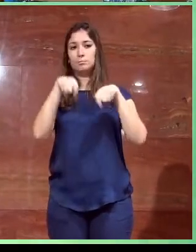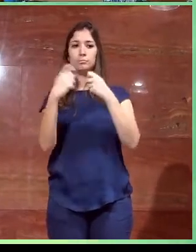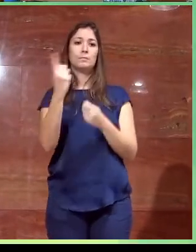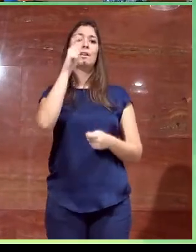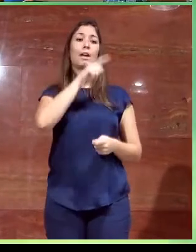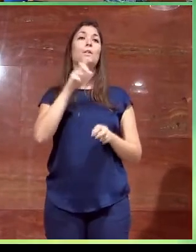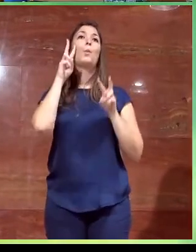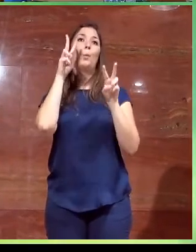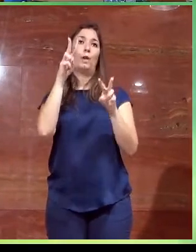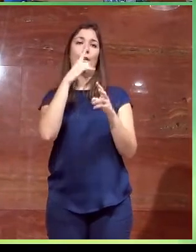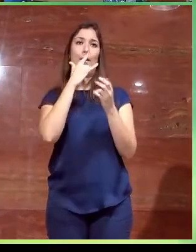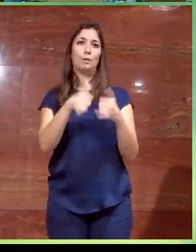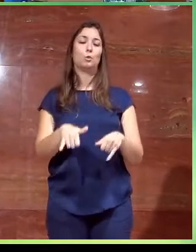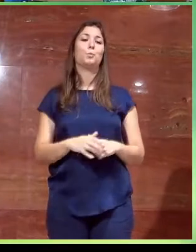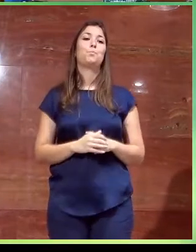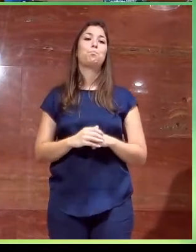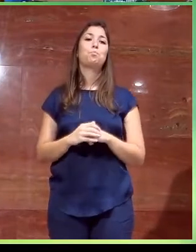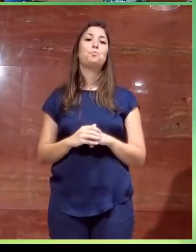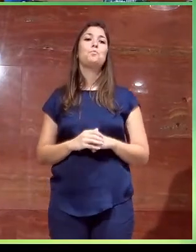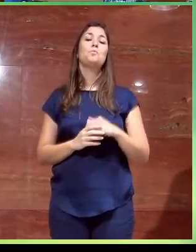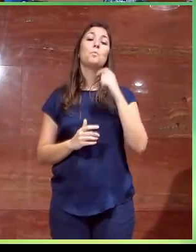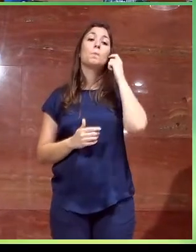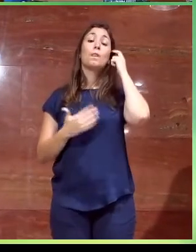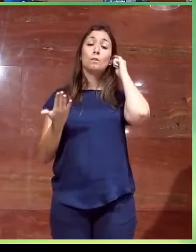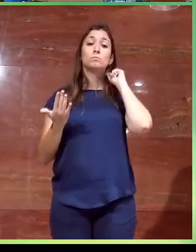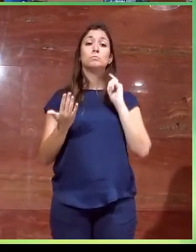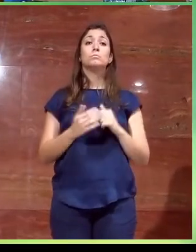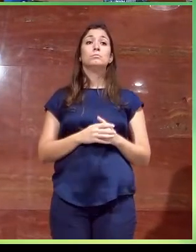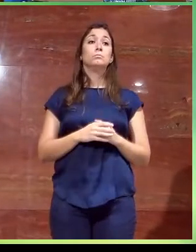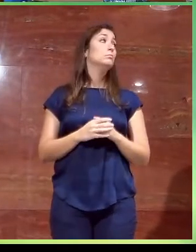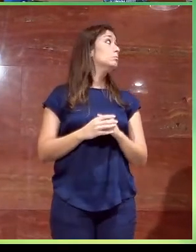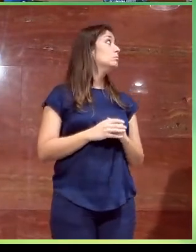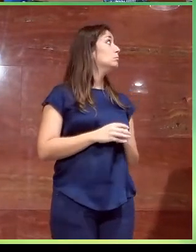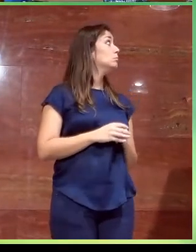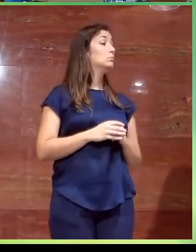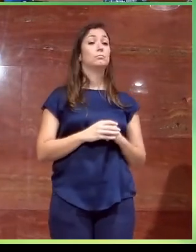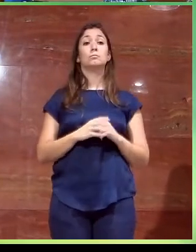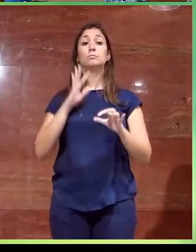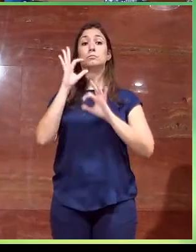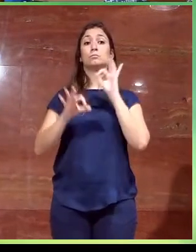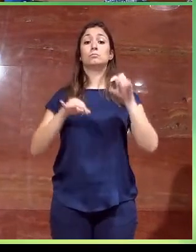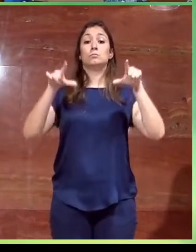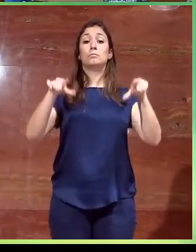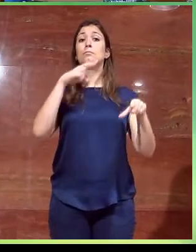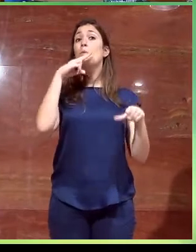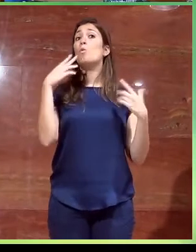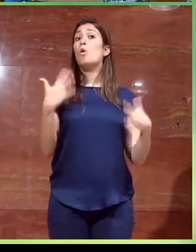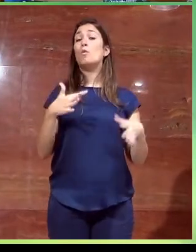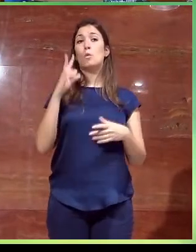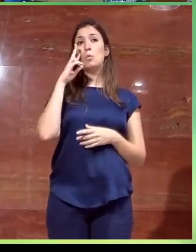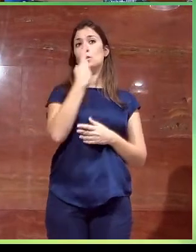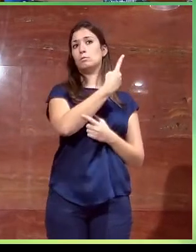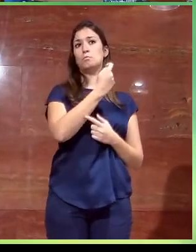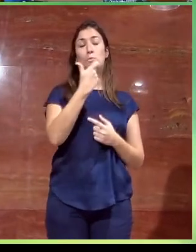asistentes al acto, ¿no? En cuanto a la dimensión, bueno, a la distribución en planta de los aseos, pues bueno, veíamos que era una